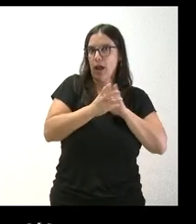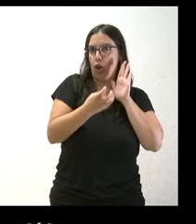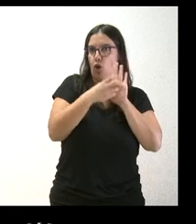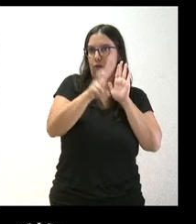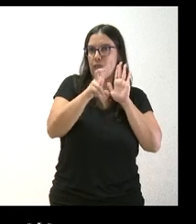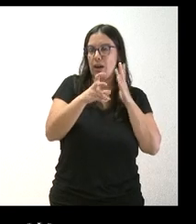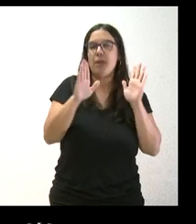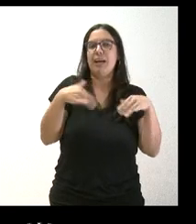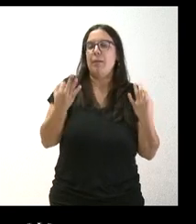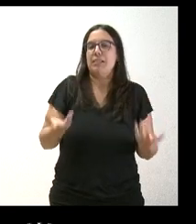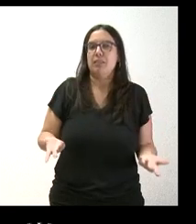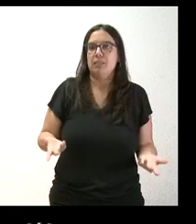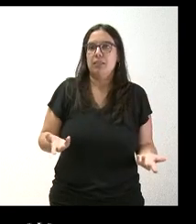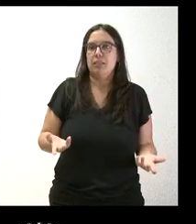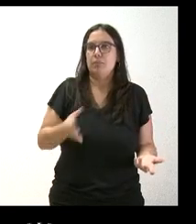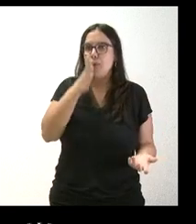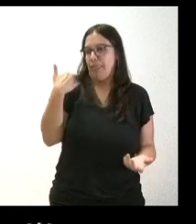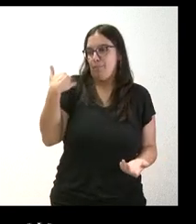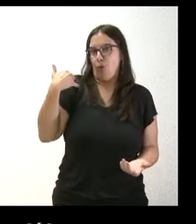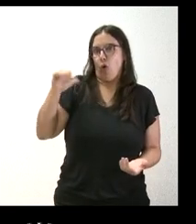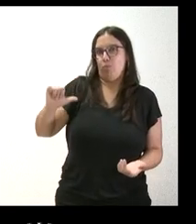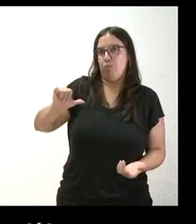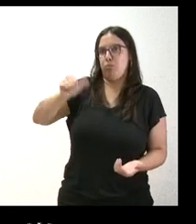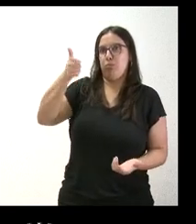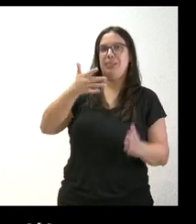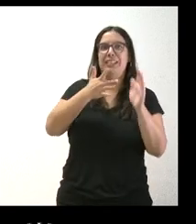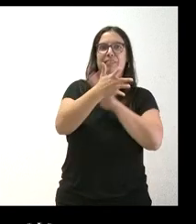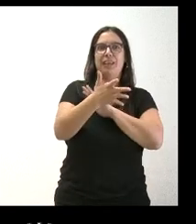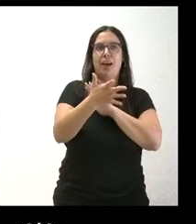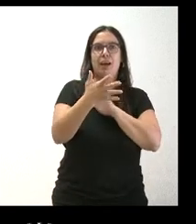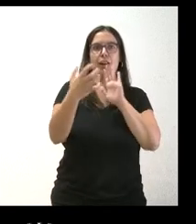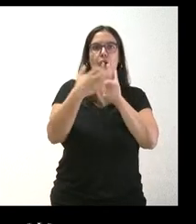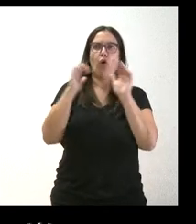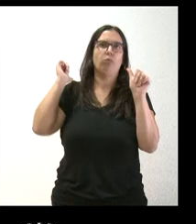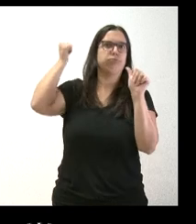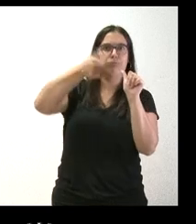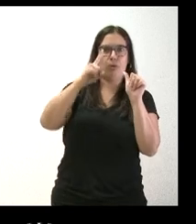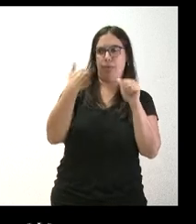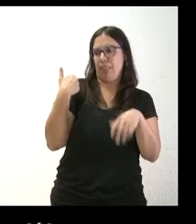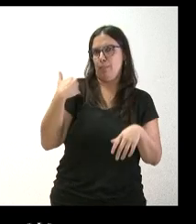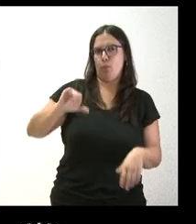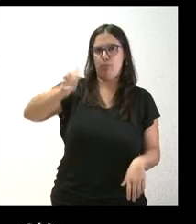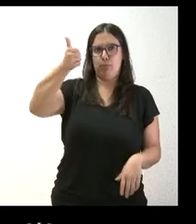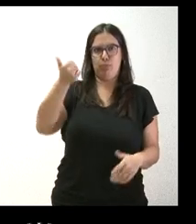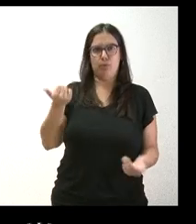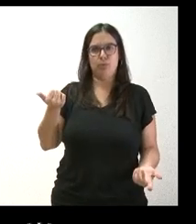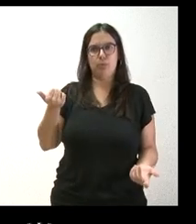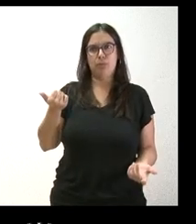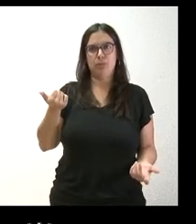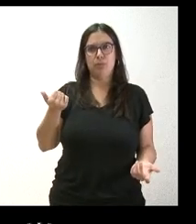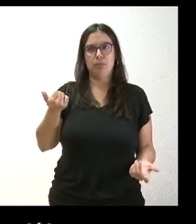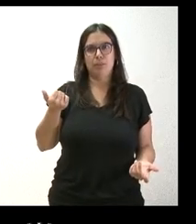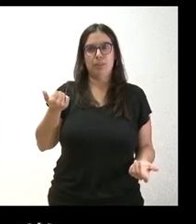¿Qué ha pasado? Es que se acaba de aprobar. No es un logo que lleve un tiempo ya una trayectoria. ¿Qué pasa?